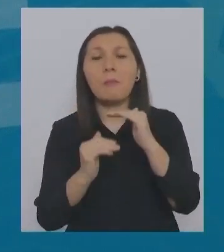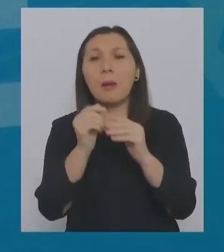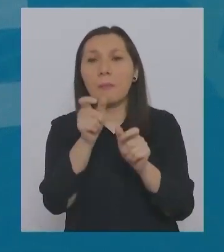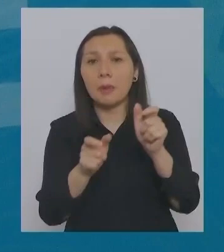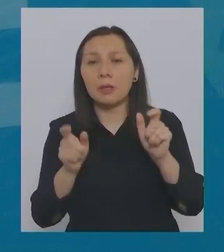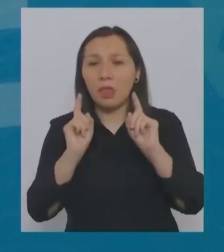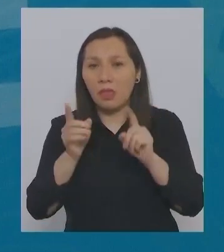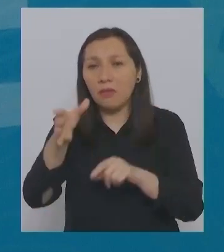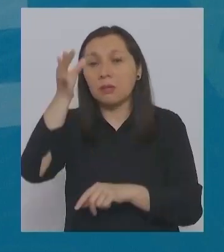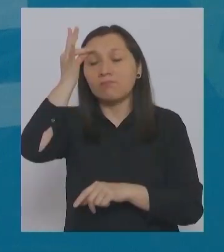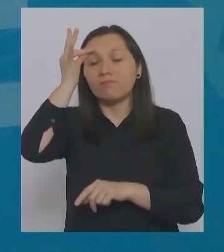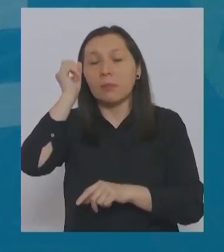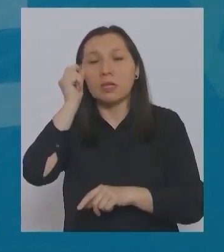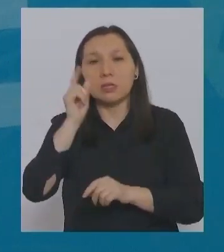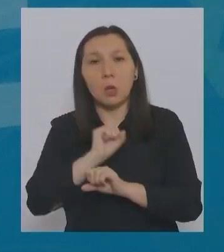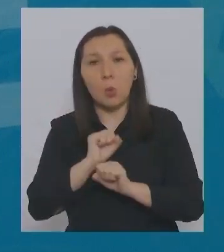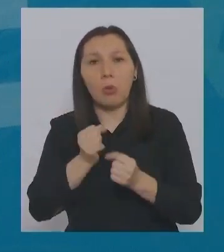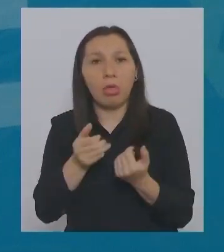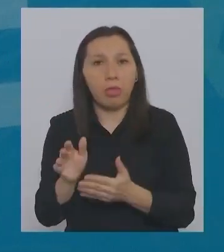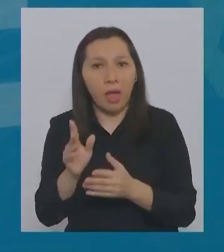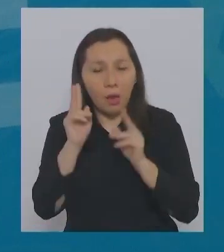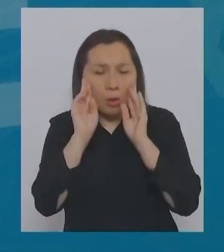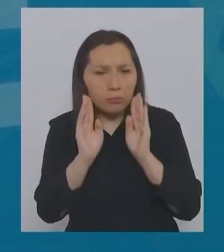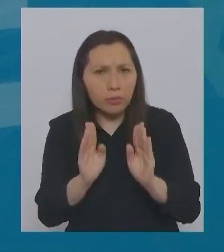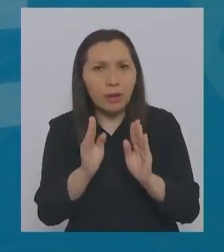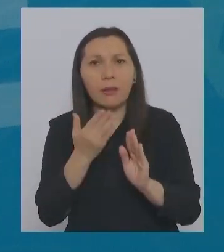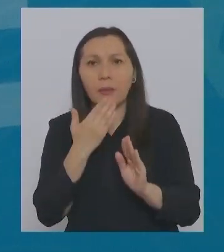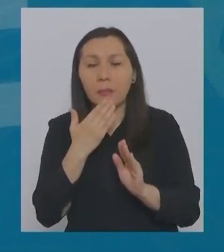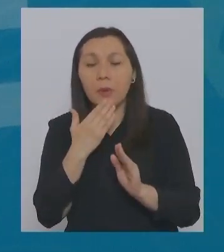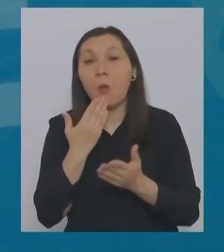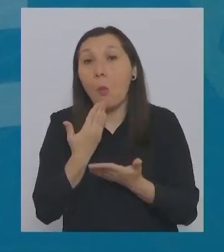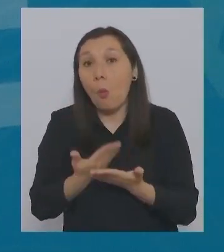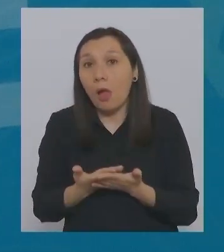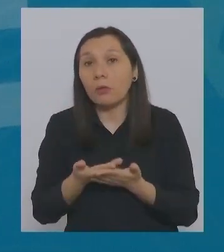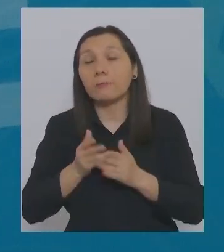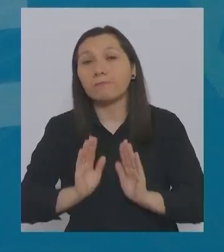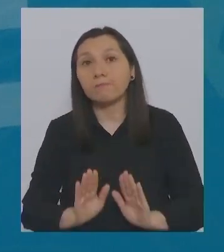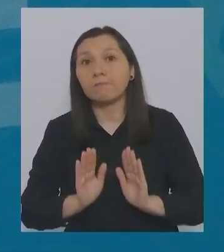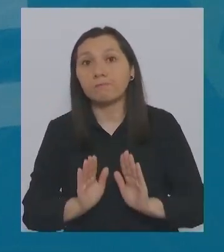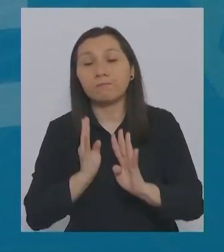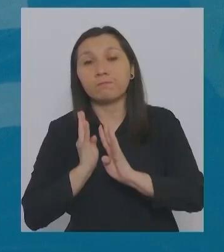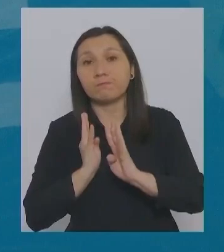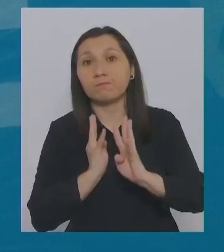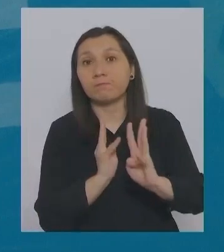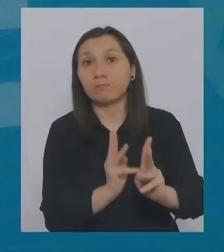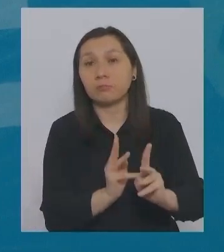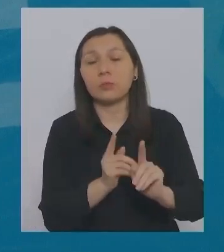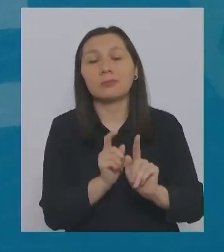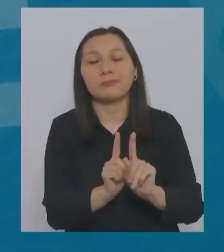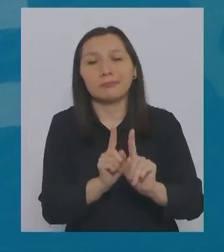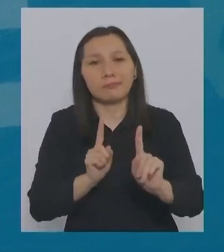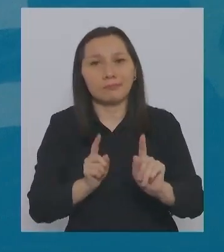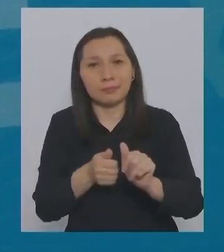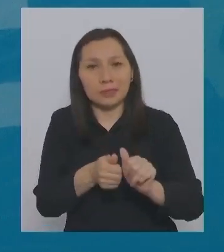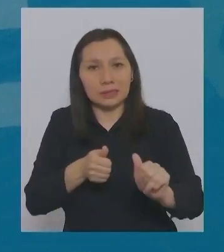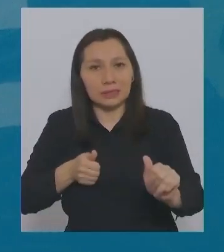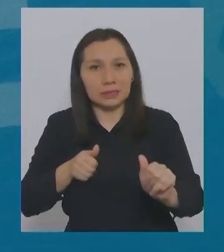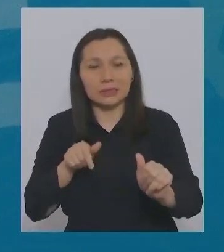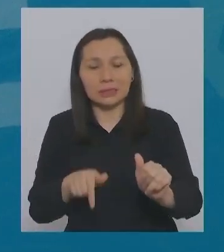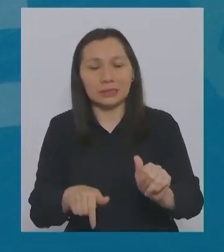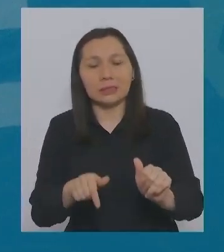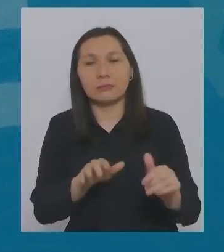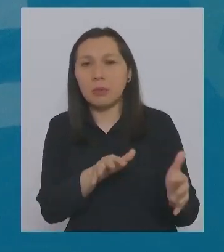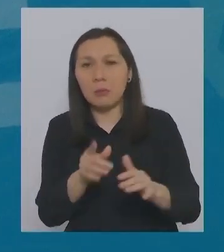deben tomarse en cuenta y mantener, mientras uno espera que le toque votar, el distanciamiento físico,